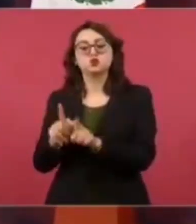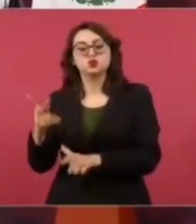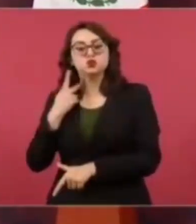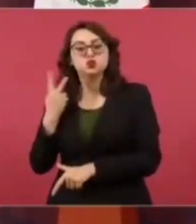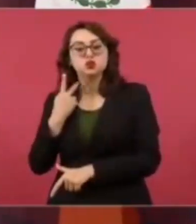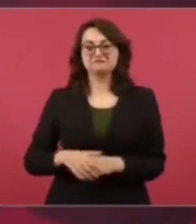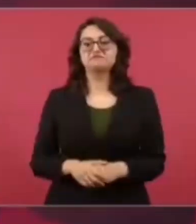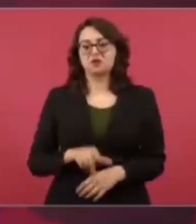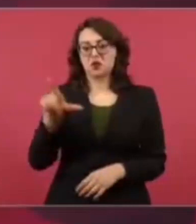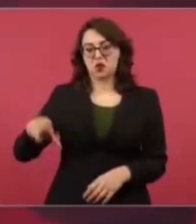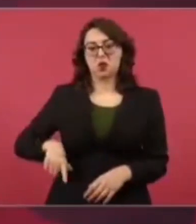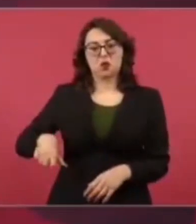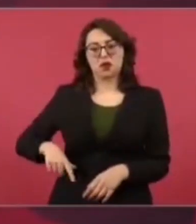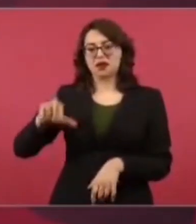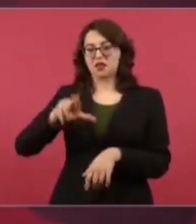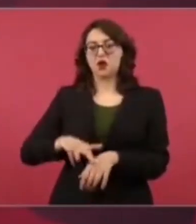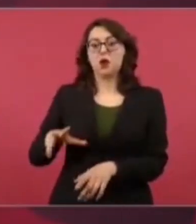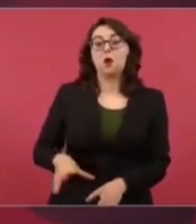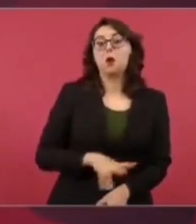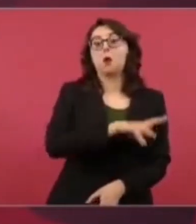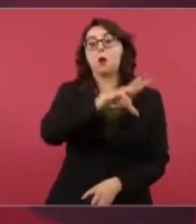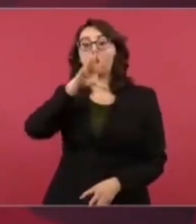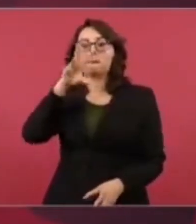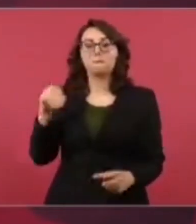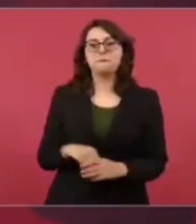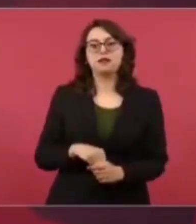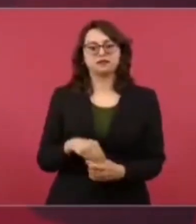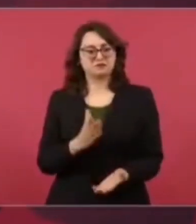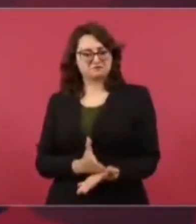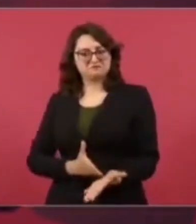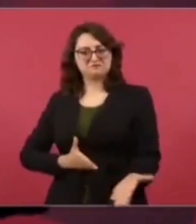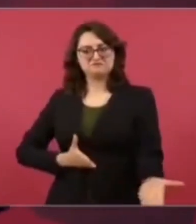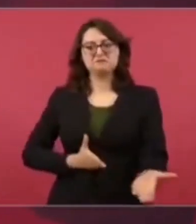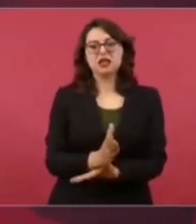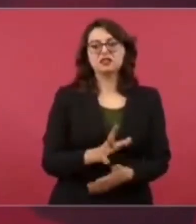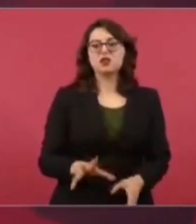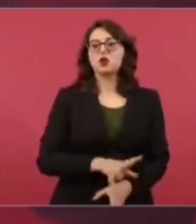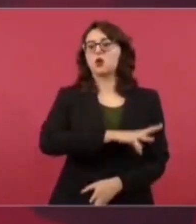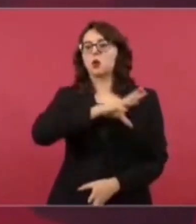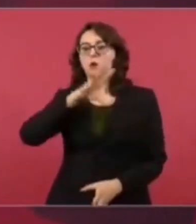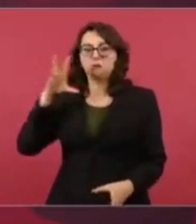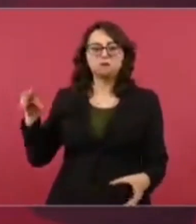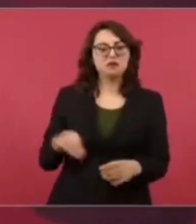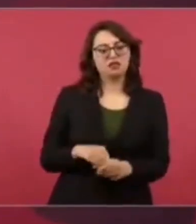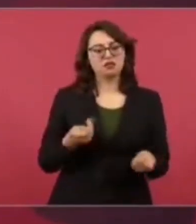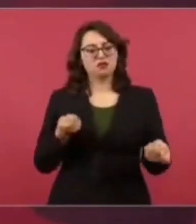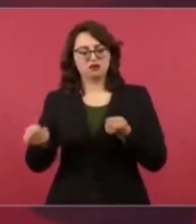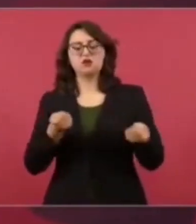antes. Entonces, lo que le están reclamando, lo que le están pidiendo